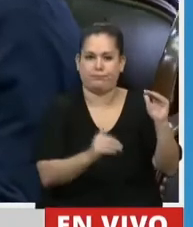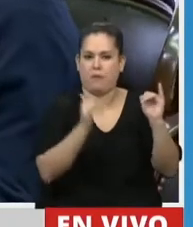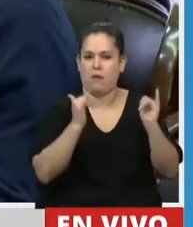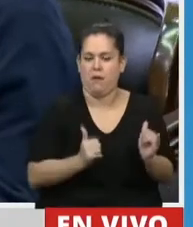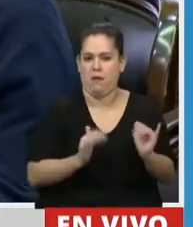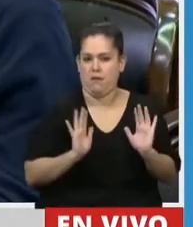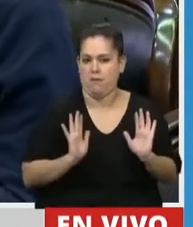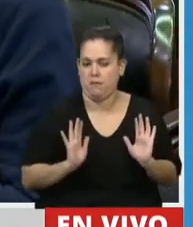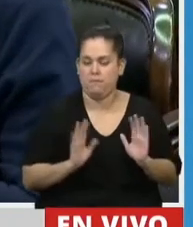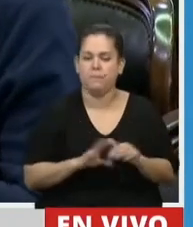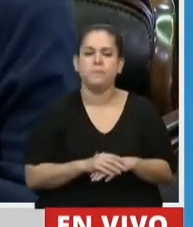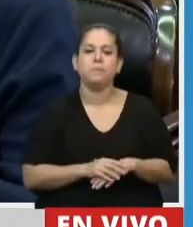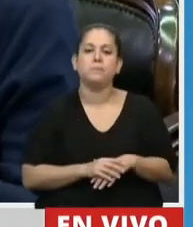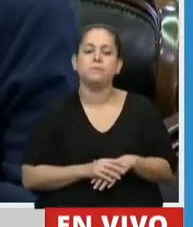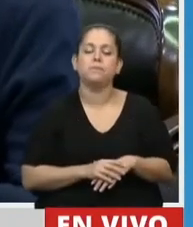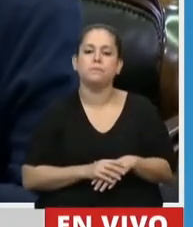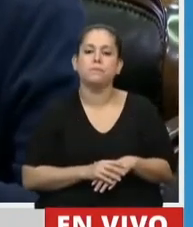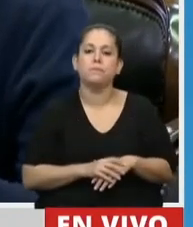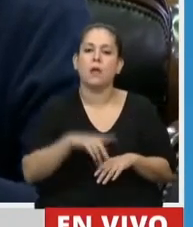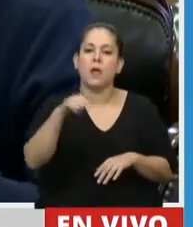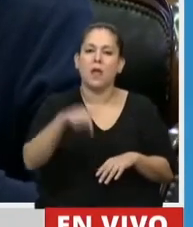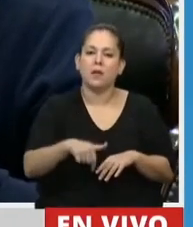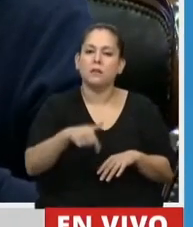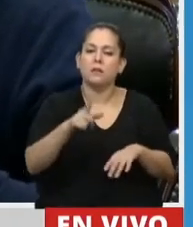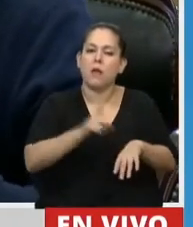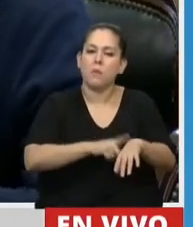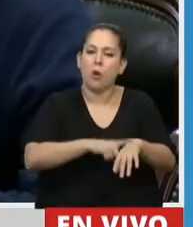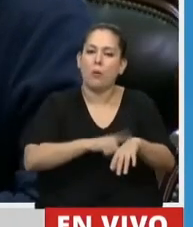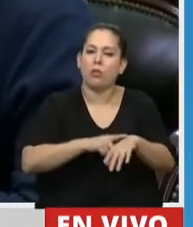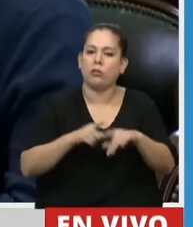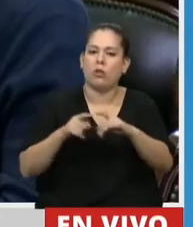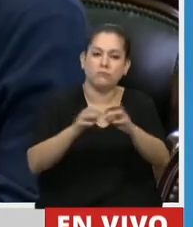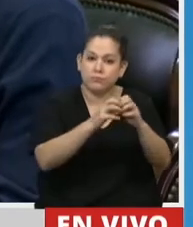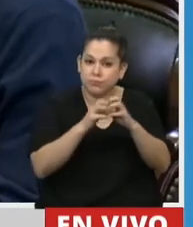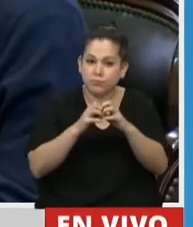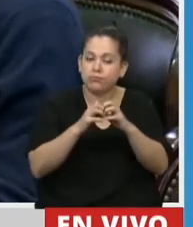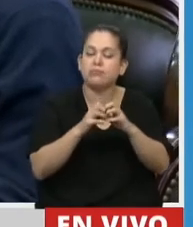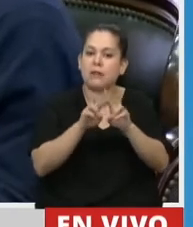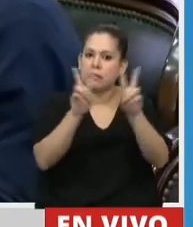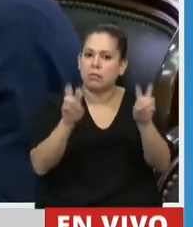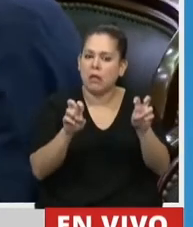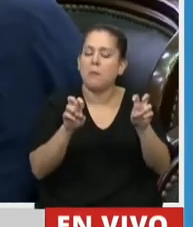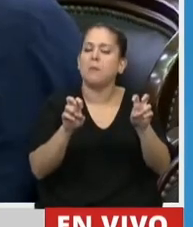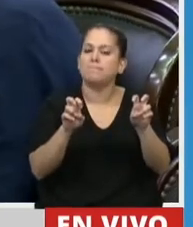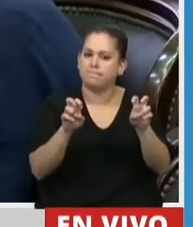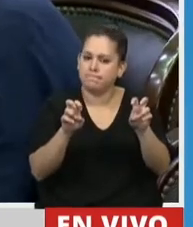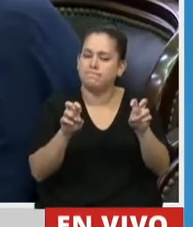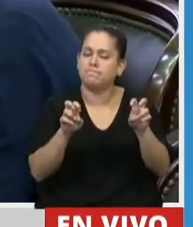caso particular que nos pone en debate en este momento, la suspensión